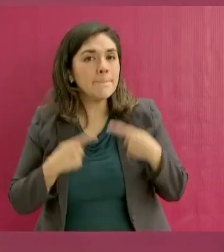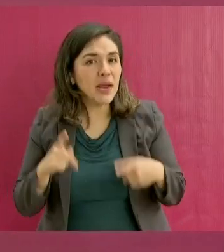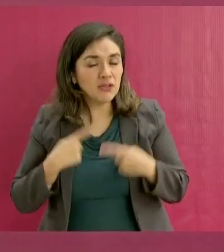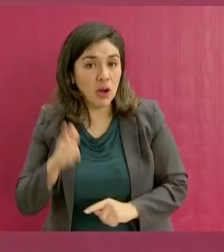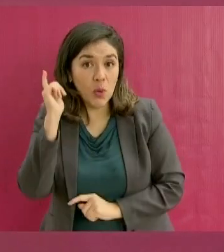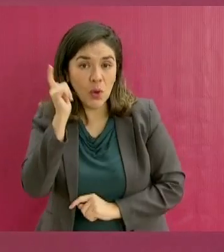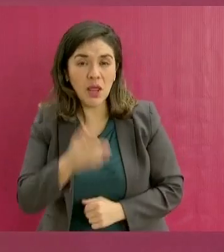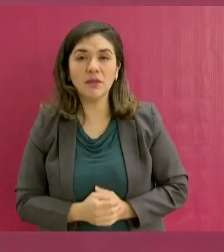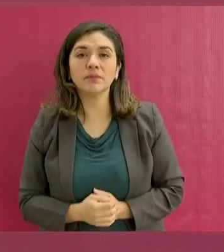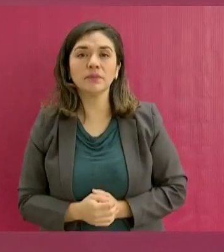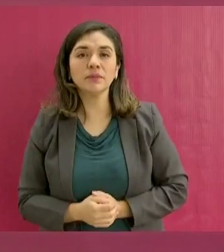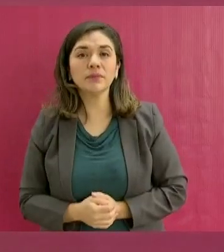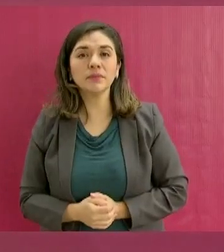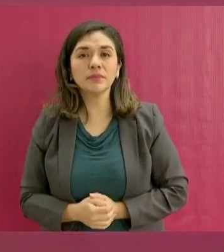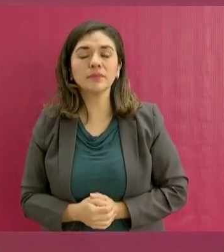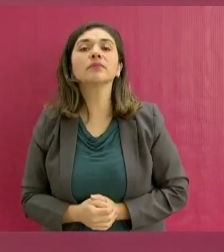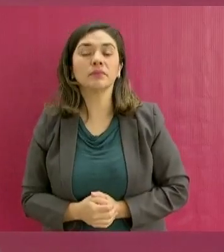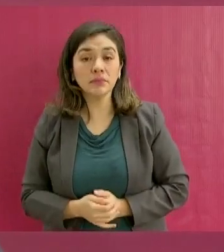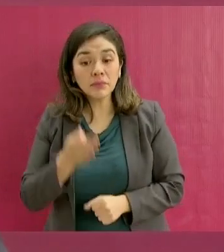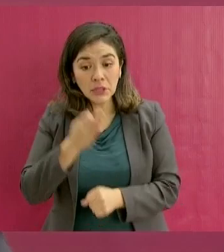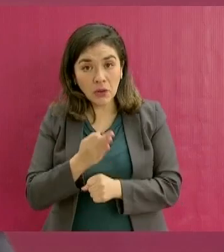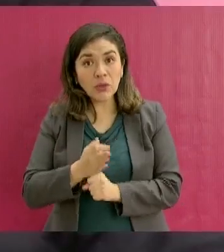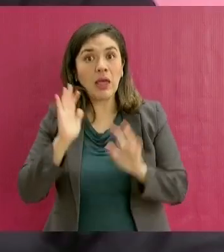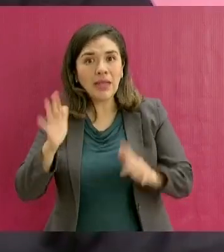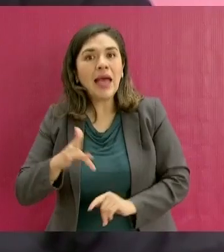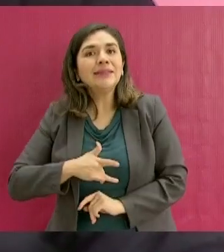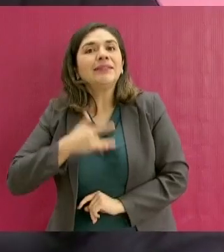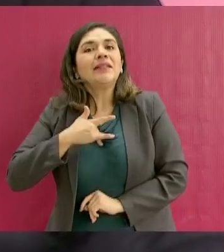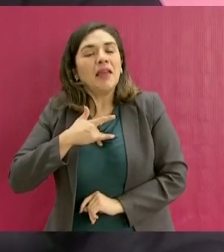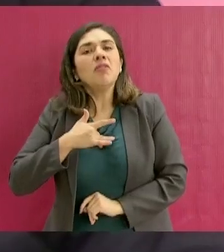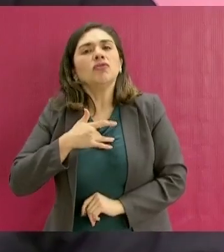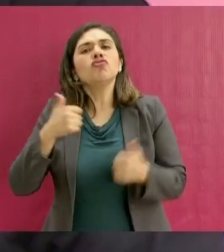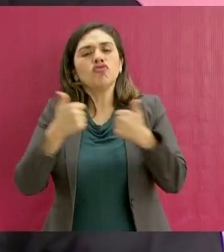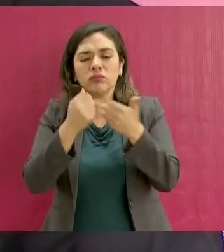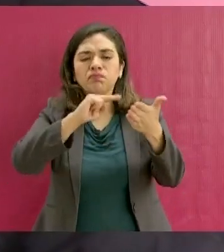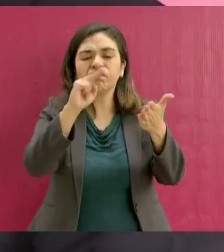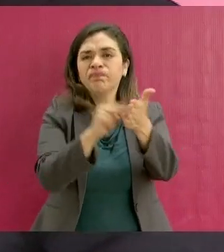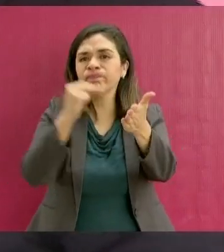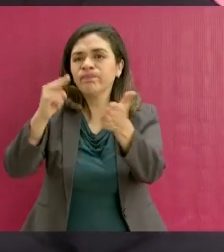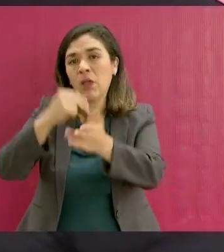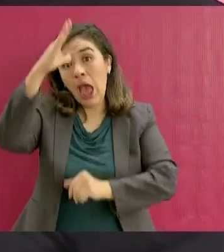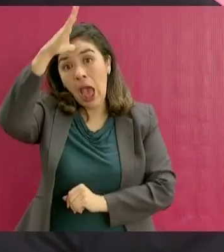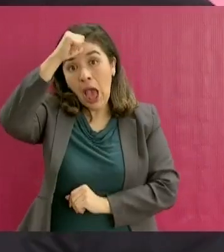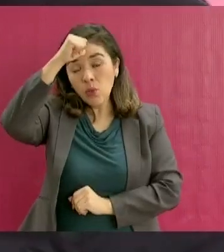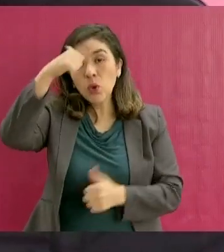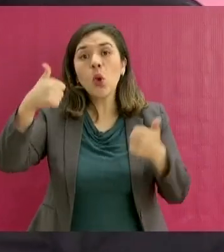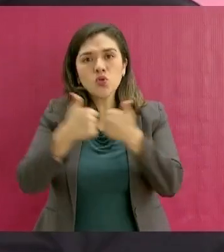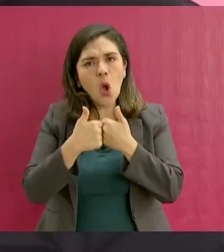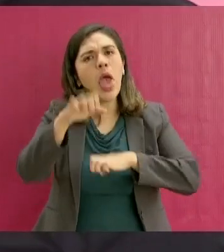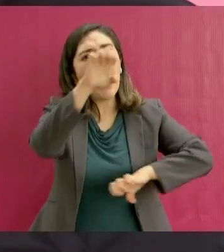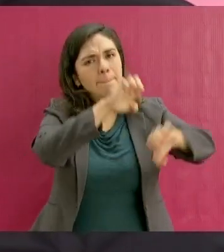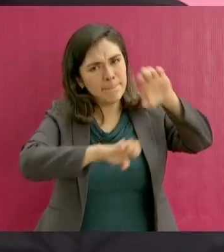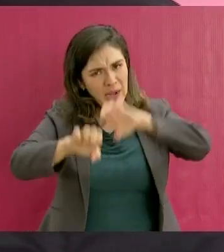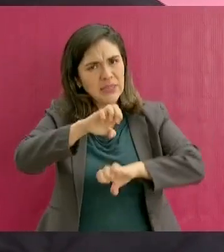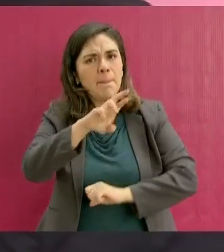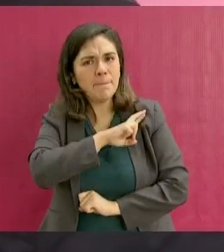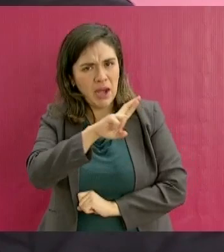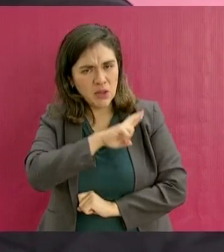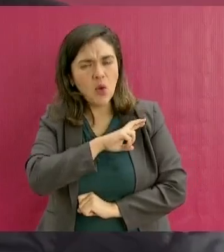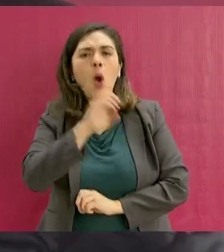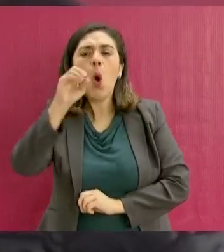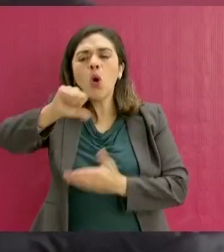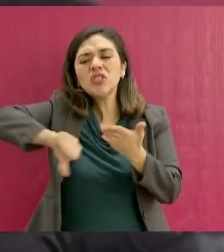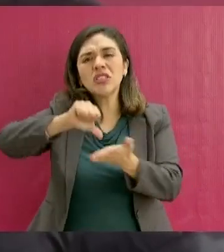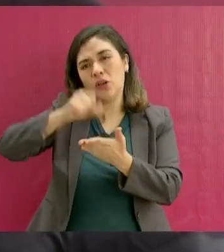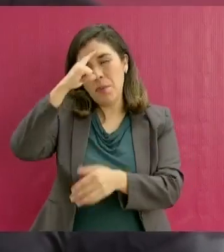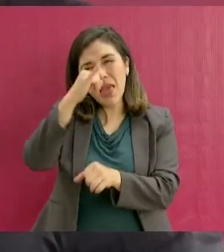Ya estamos celebrando convenios con empresas, con centros